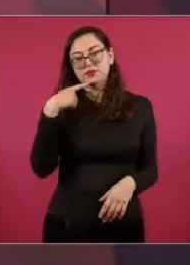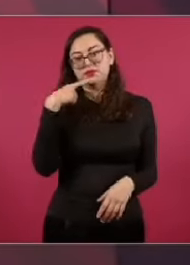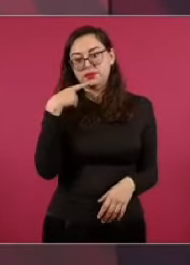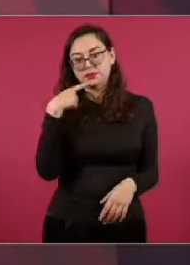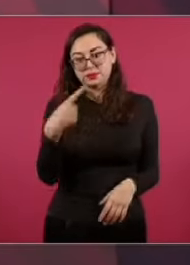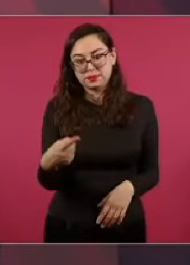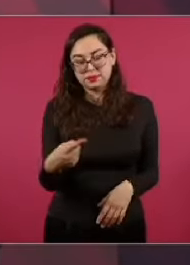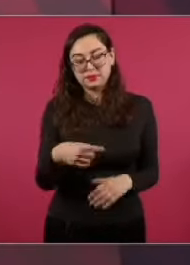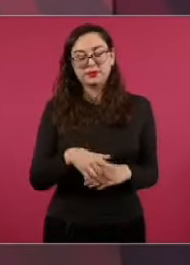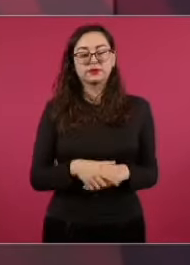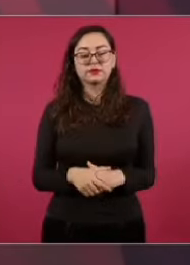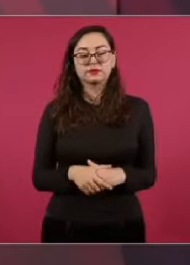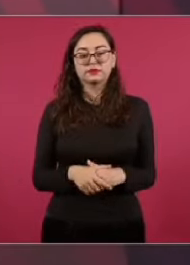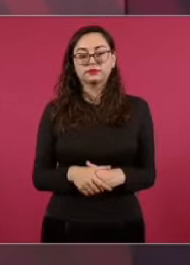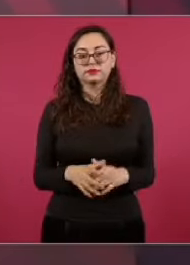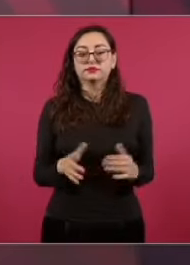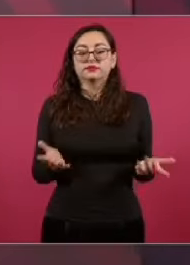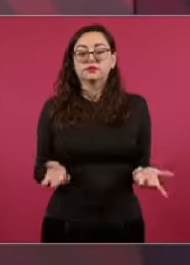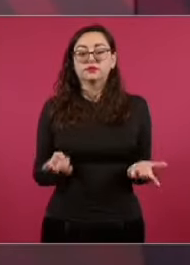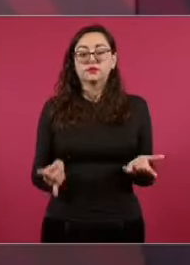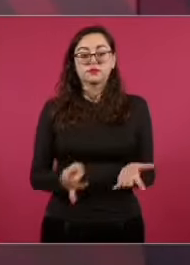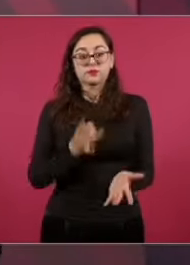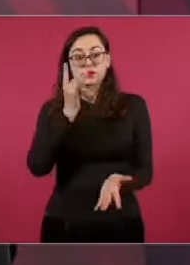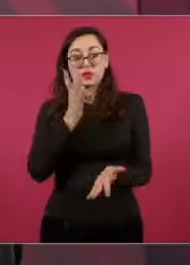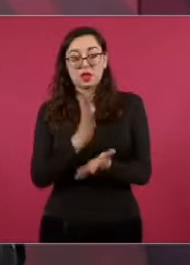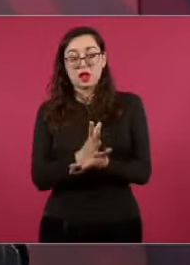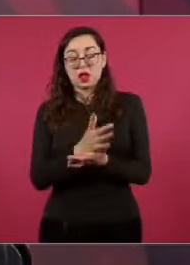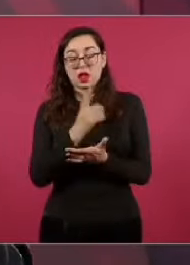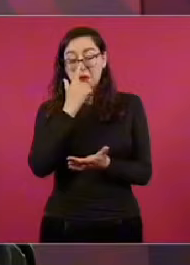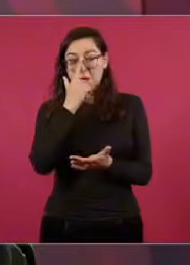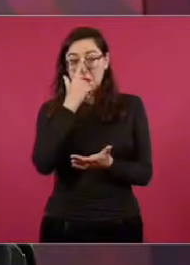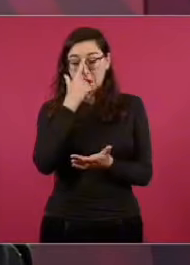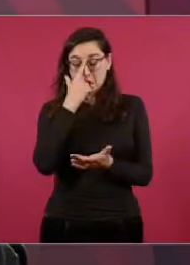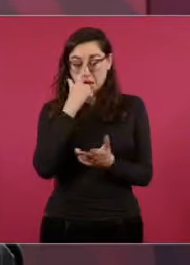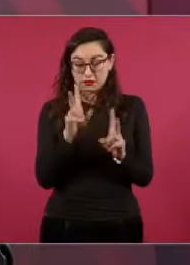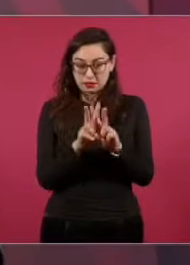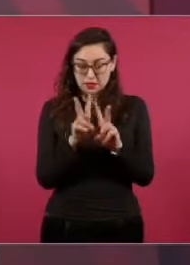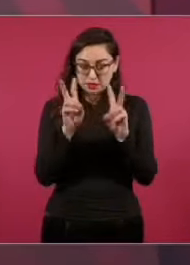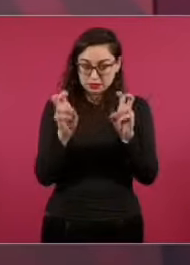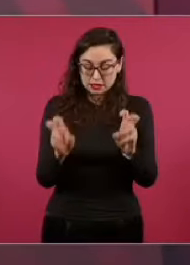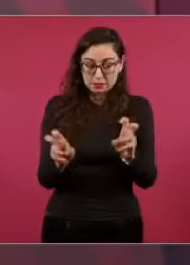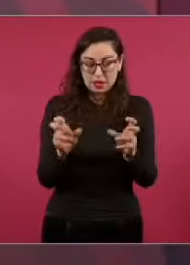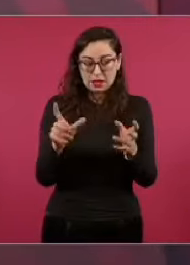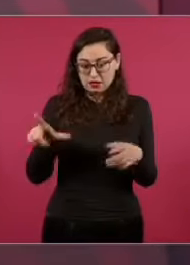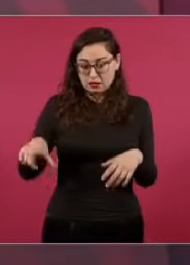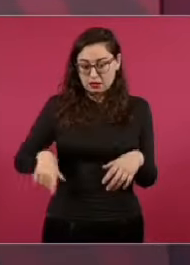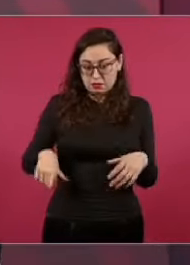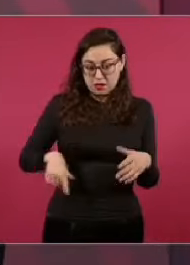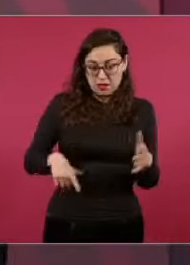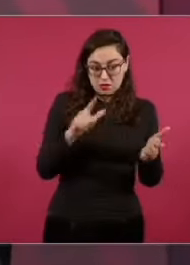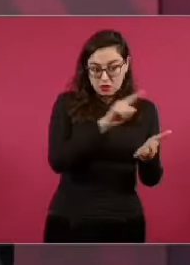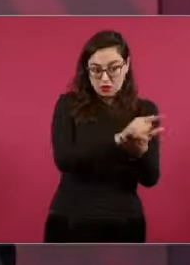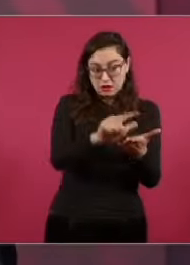Ejecutivo. Por eso ahora es el debate sobre